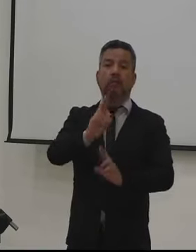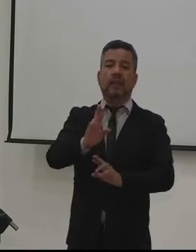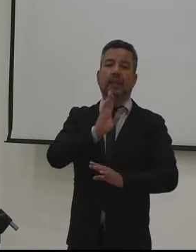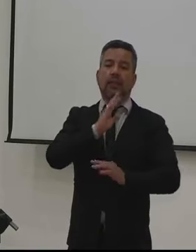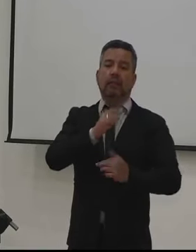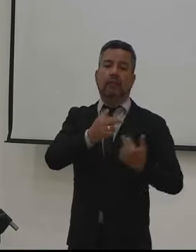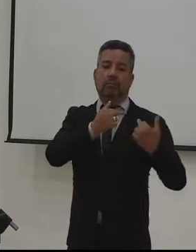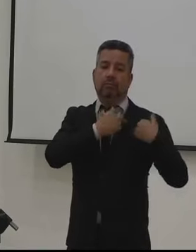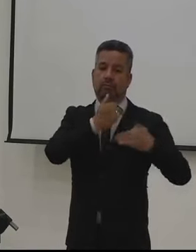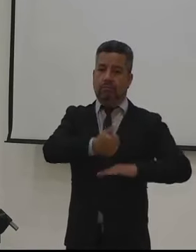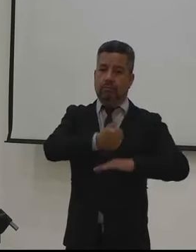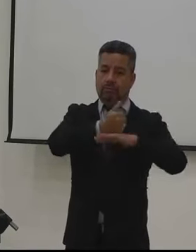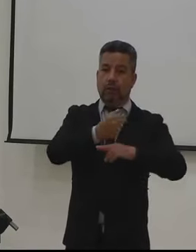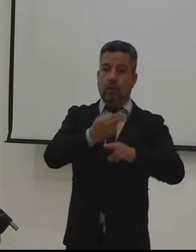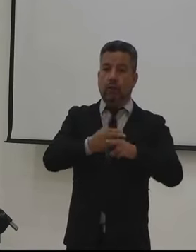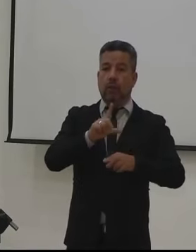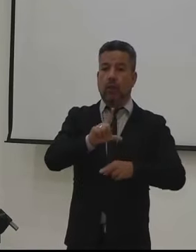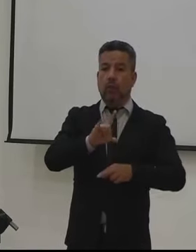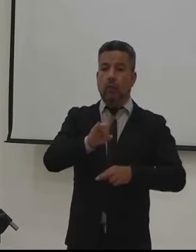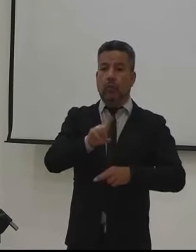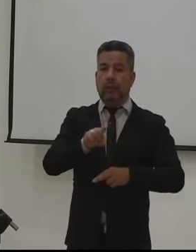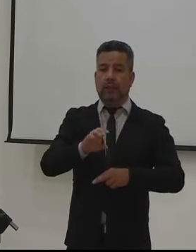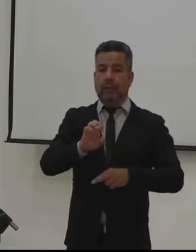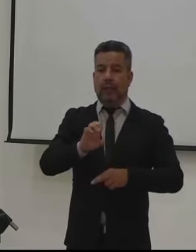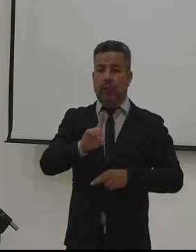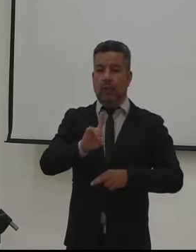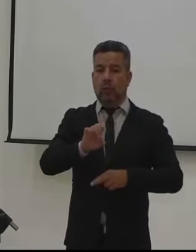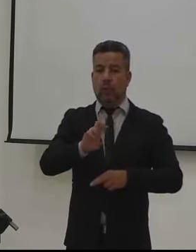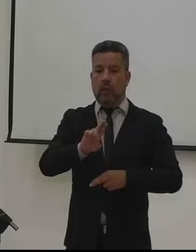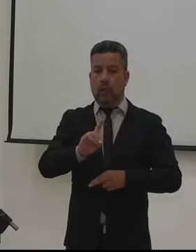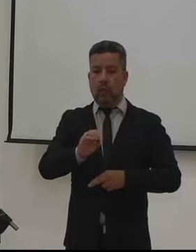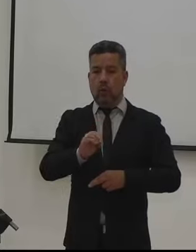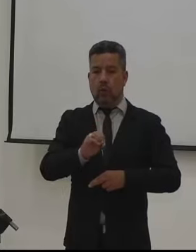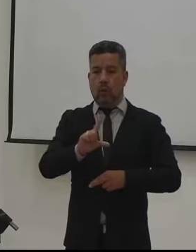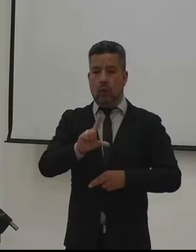el encargado y delegado de esta dirección, Luis Eduardo Lombo.